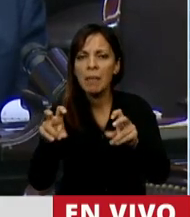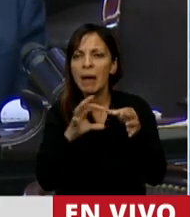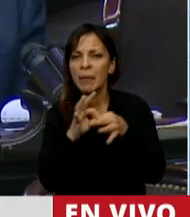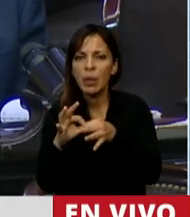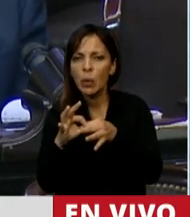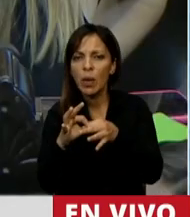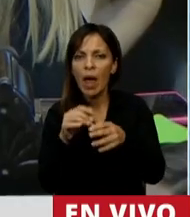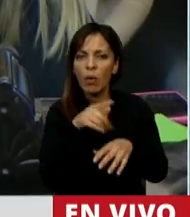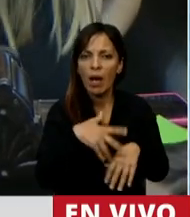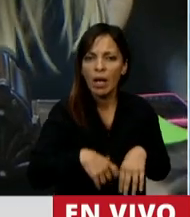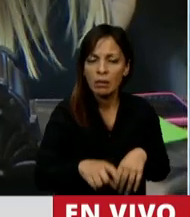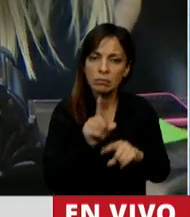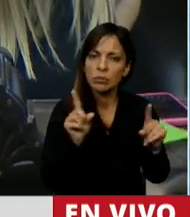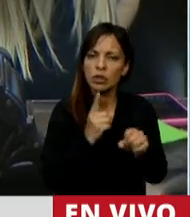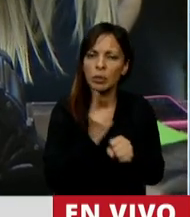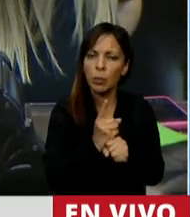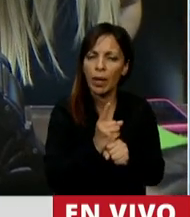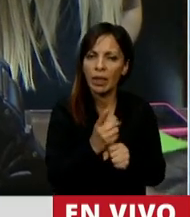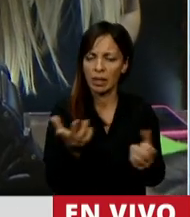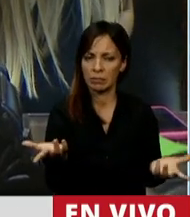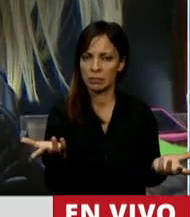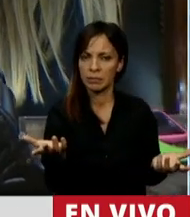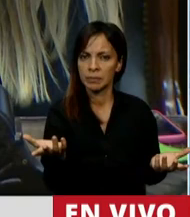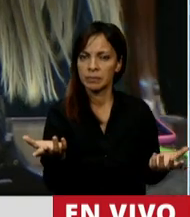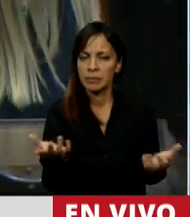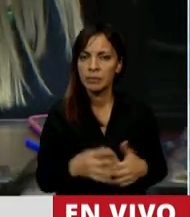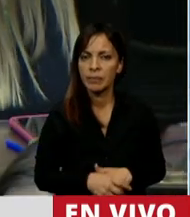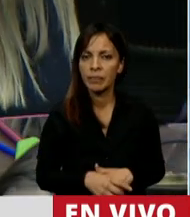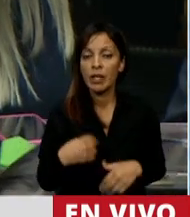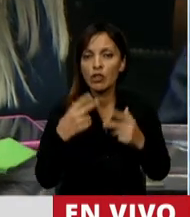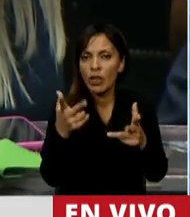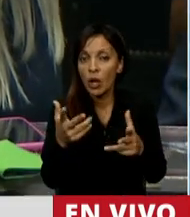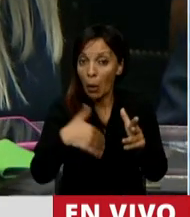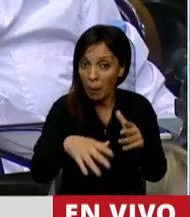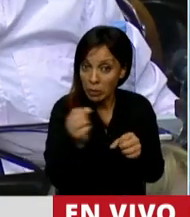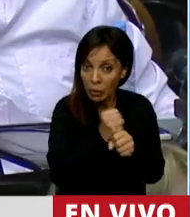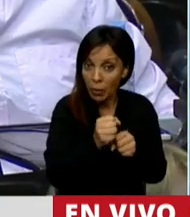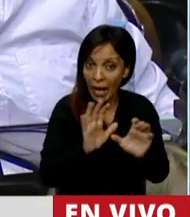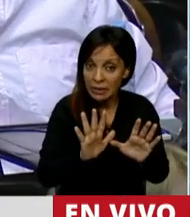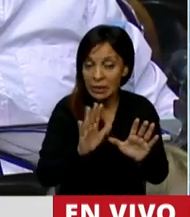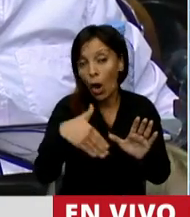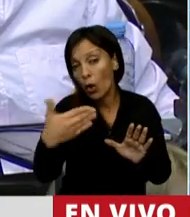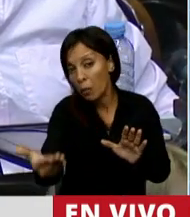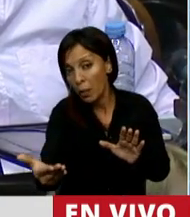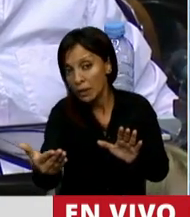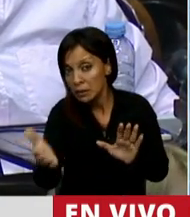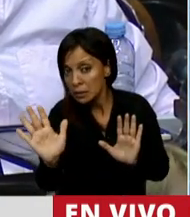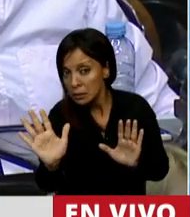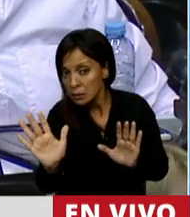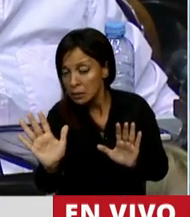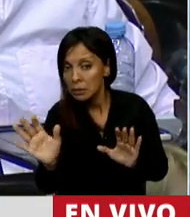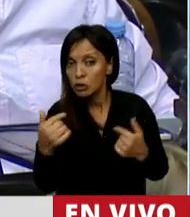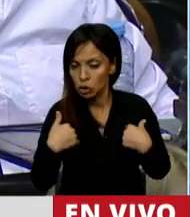lo que la requerente desea. Y digo, vamos a aprobar posiblemente después, yo lo voy a aprobar,